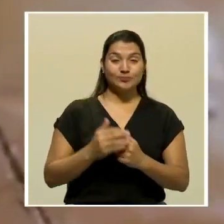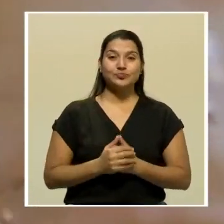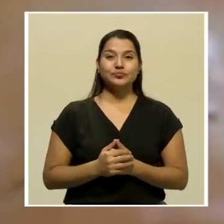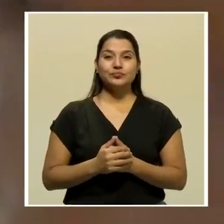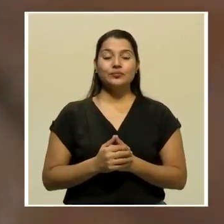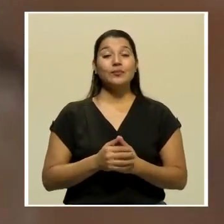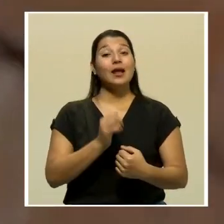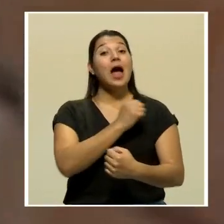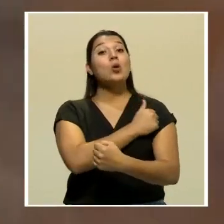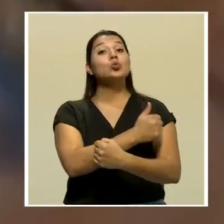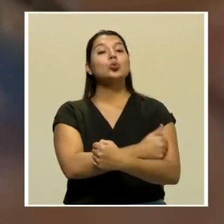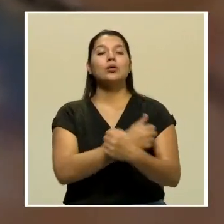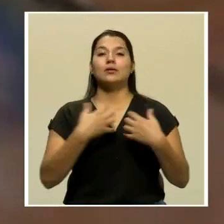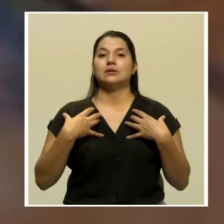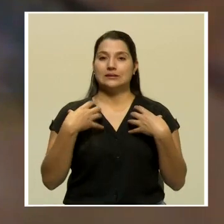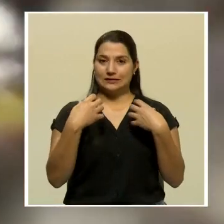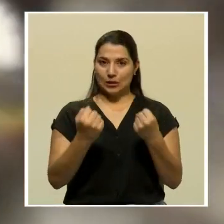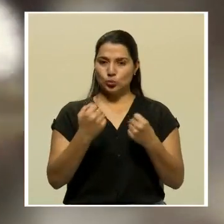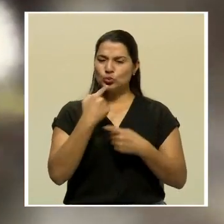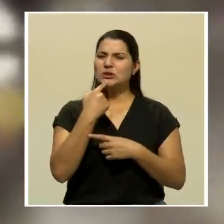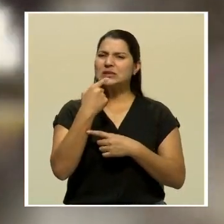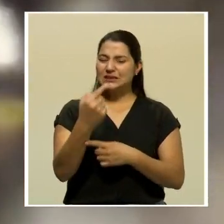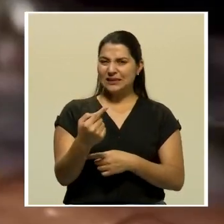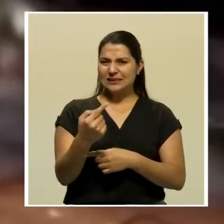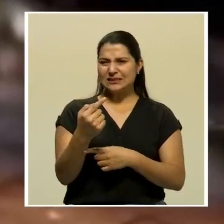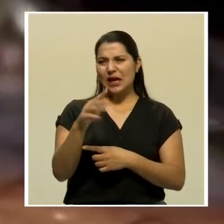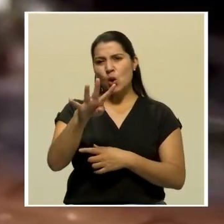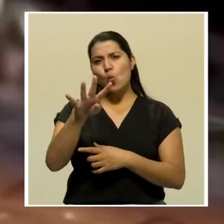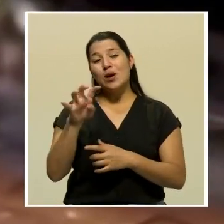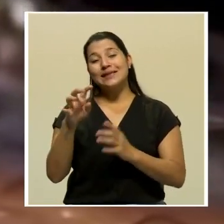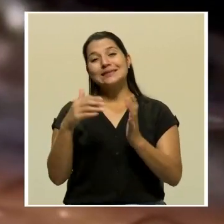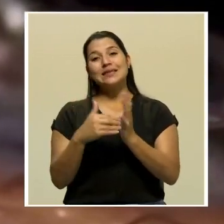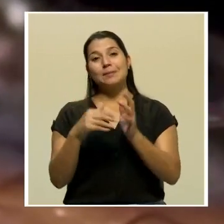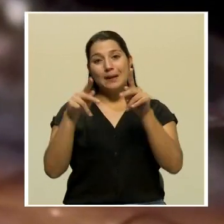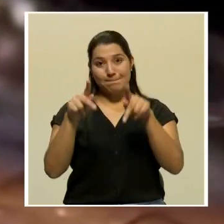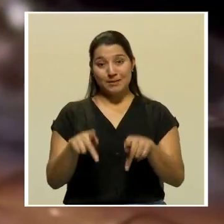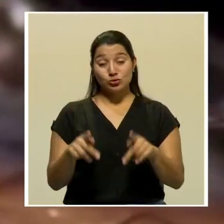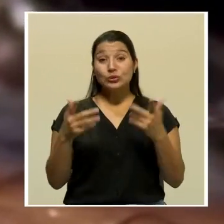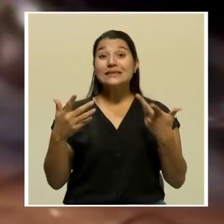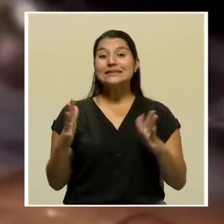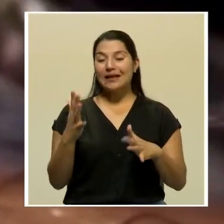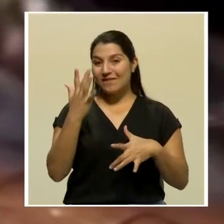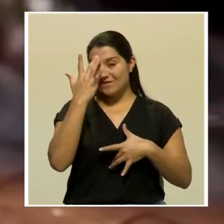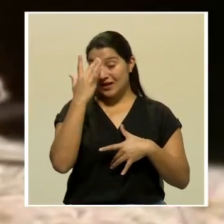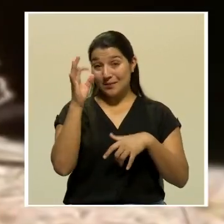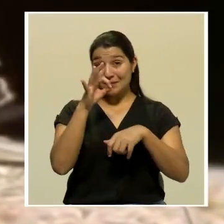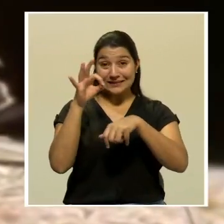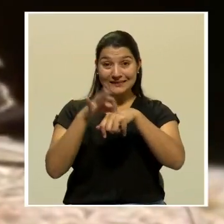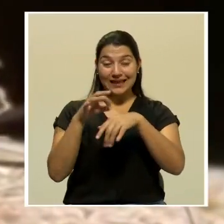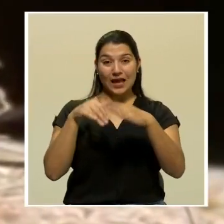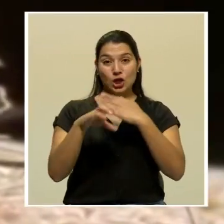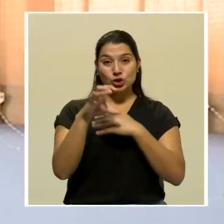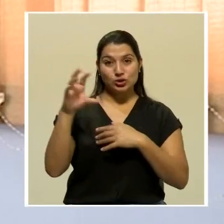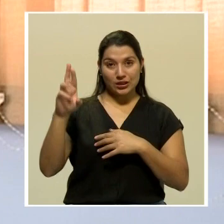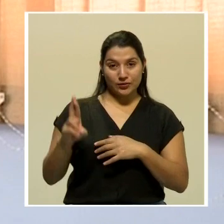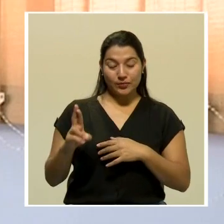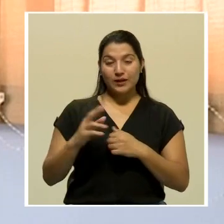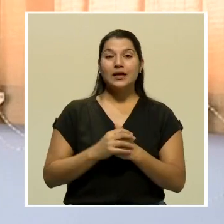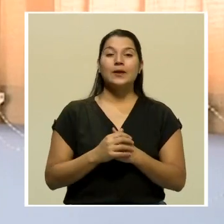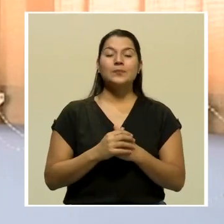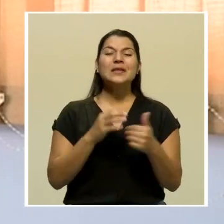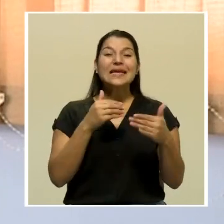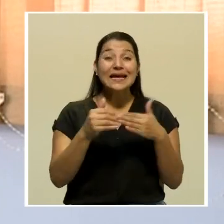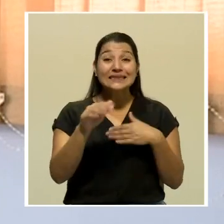Y es que las autoridades de salud aseguran que más de 400.000 personas han tenido dengue en Costa Rica. Casi